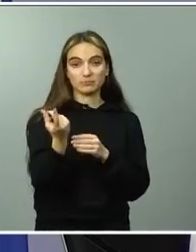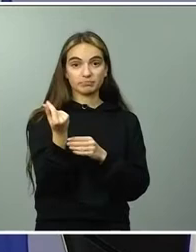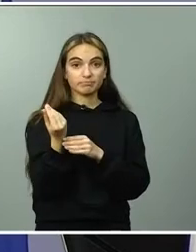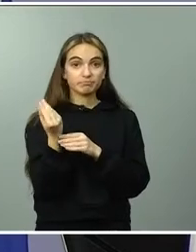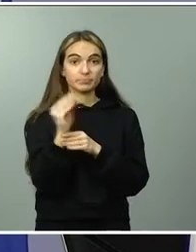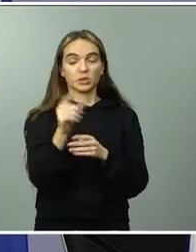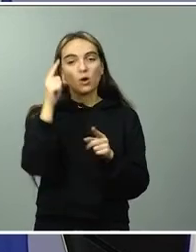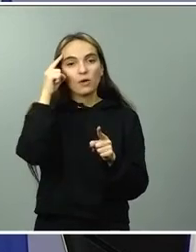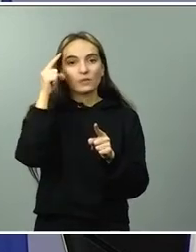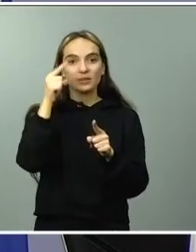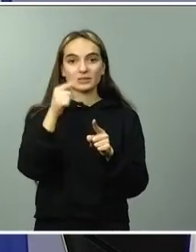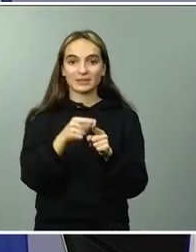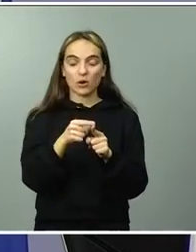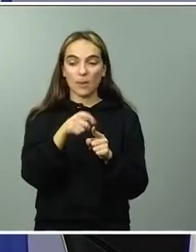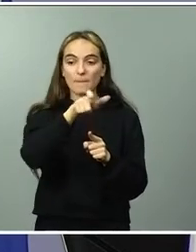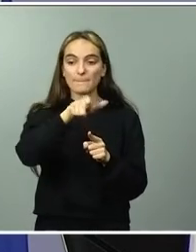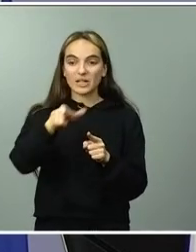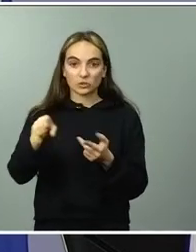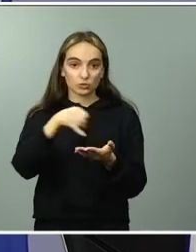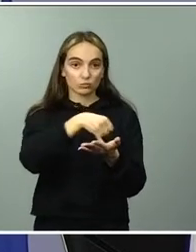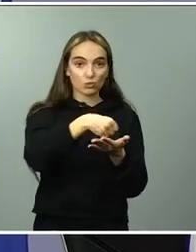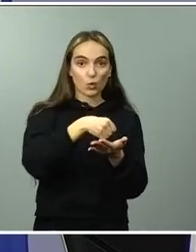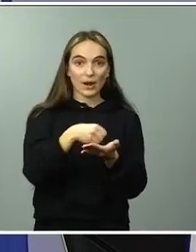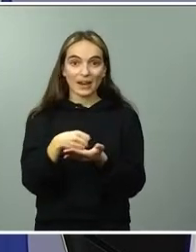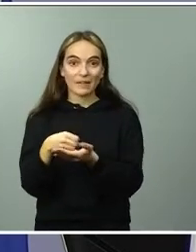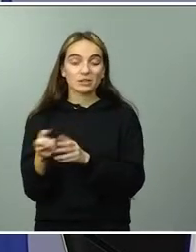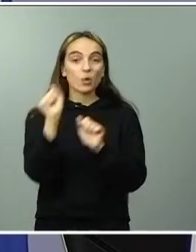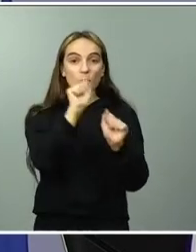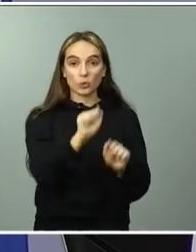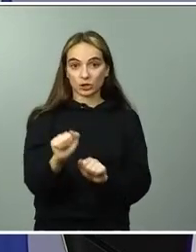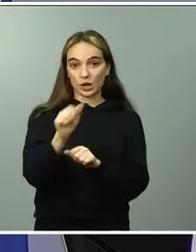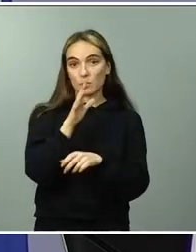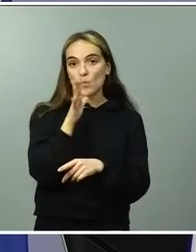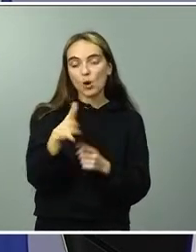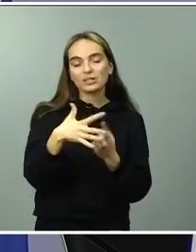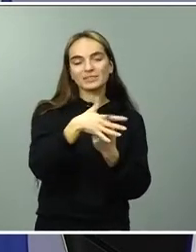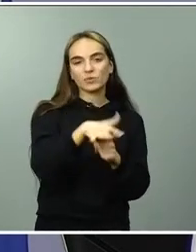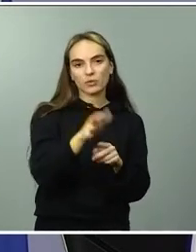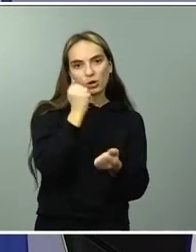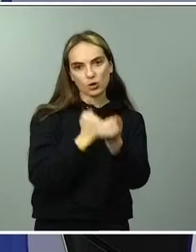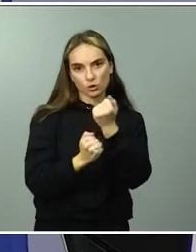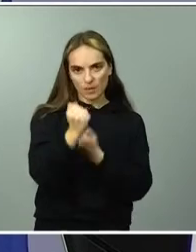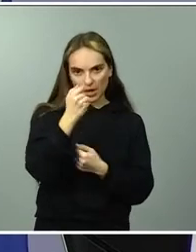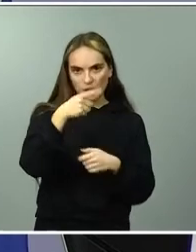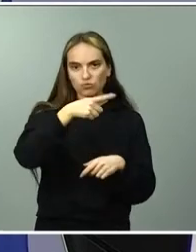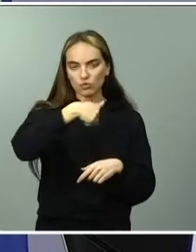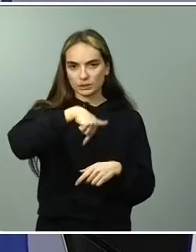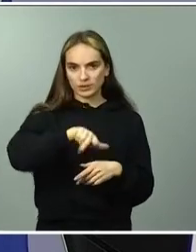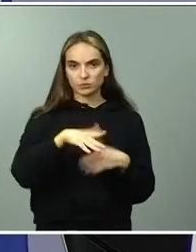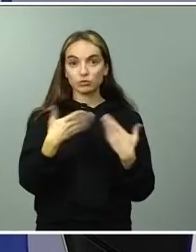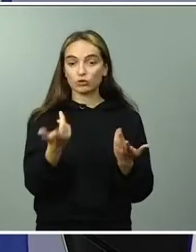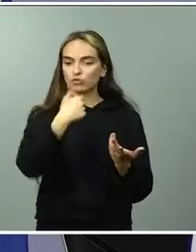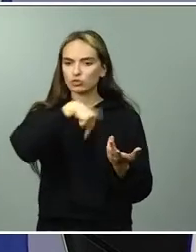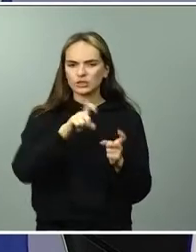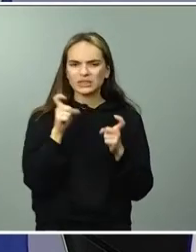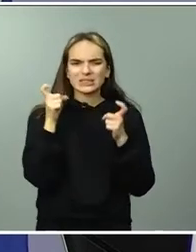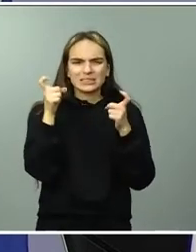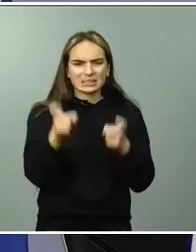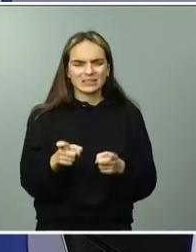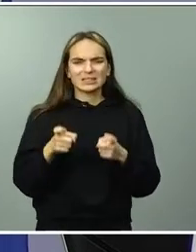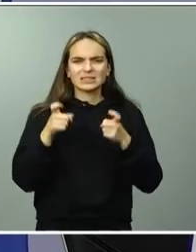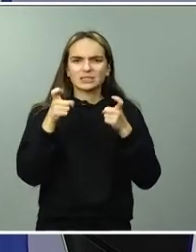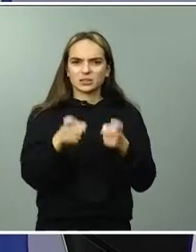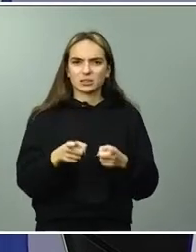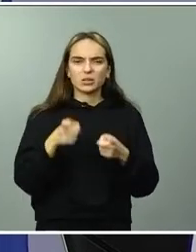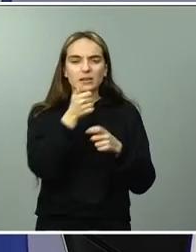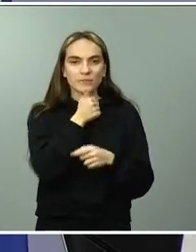vulnerabilidad como consecuencia del contexto económico en el que nos encontramos y por tanto, claro que estamos haciendo esfuerzos, estamos satisfechos